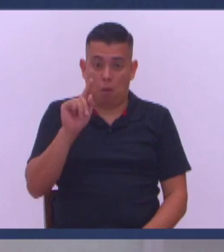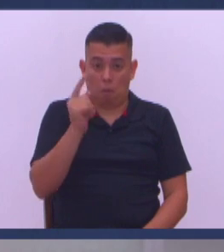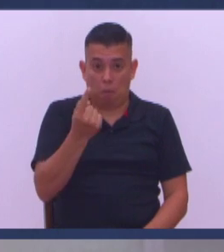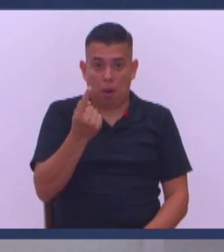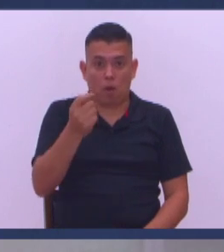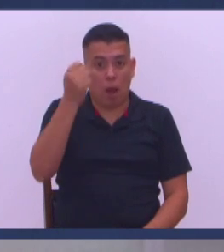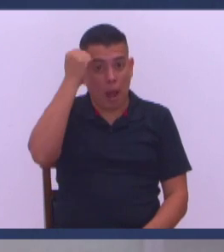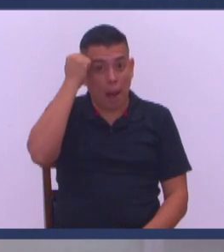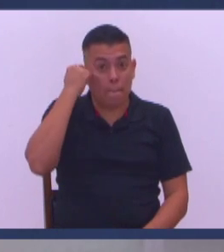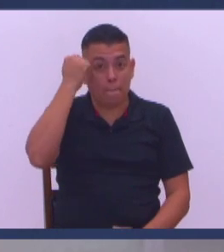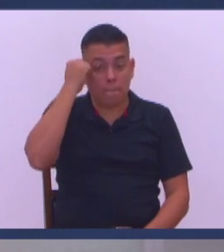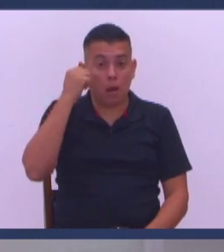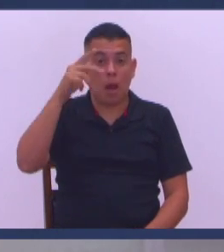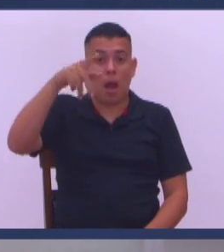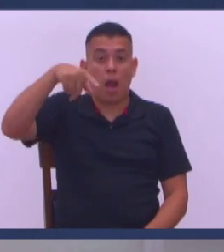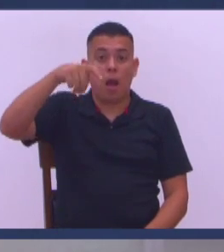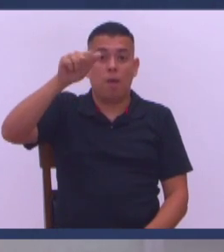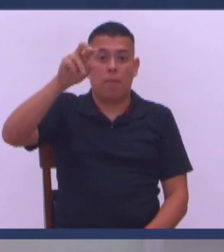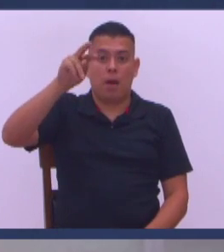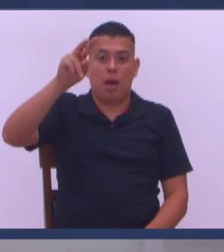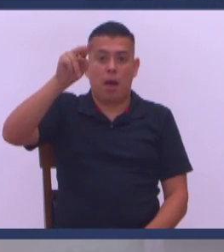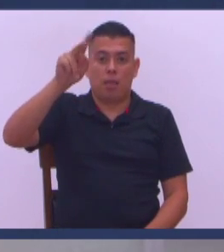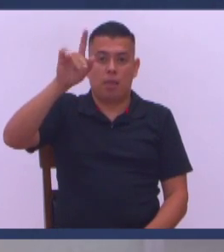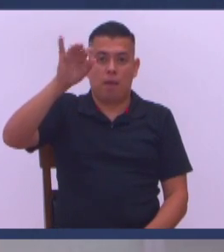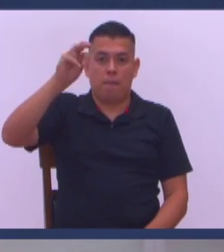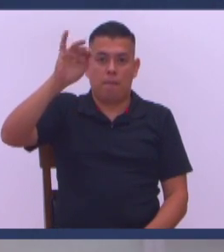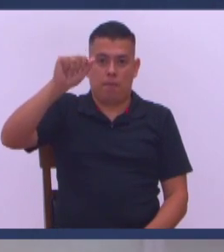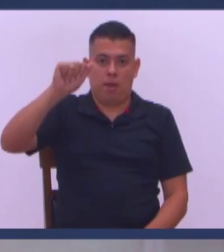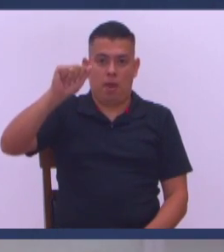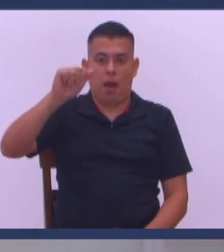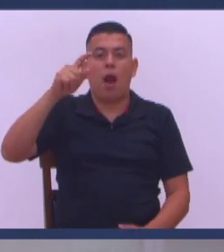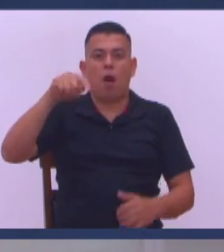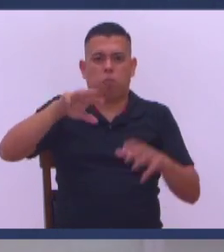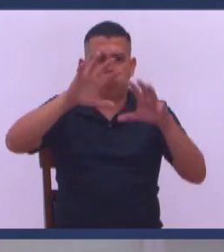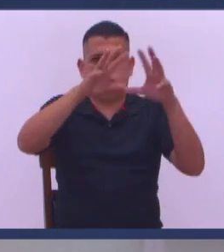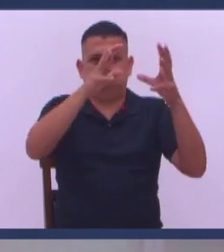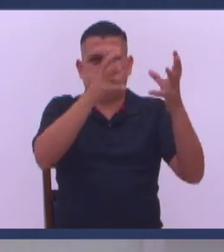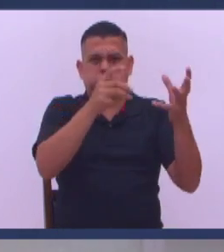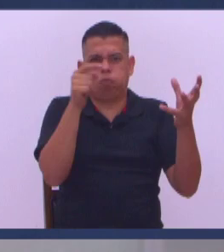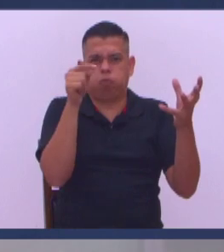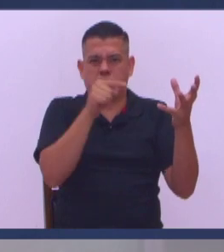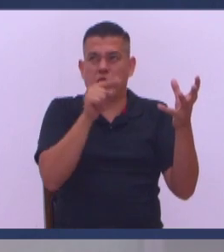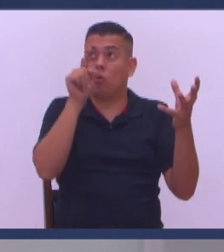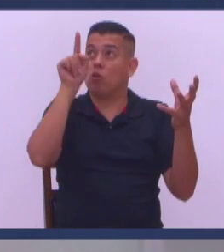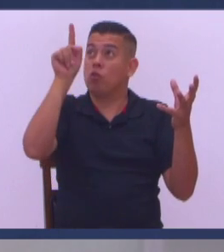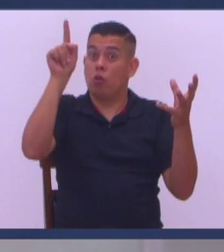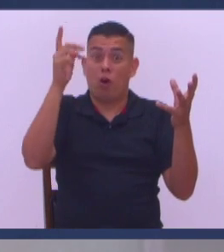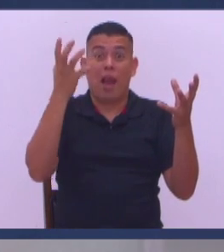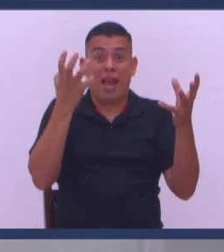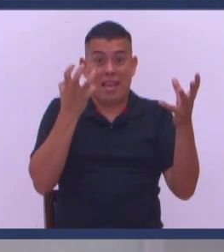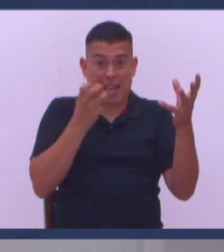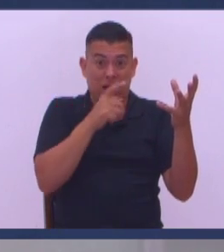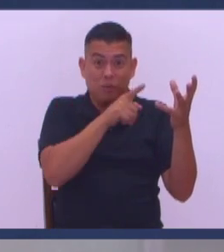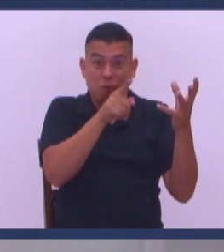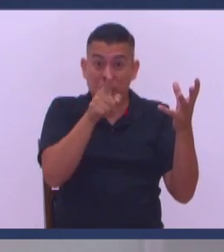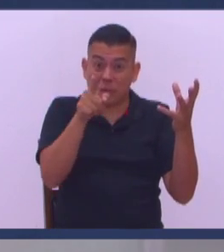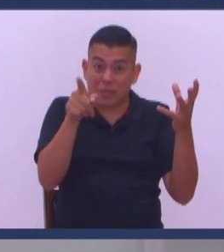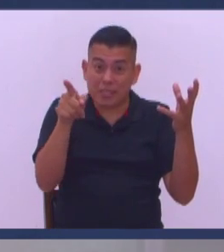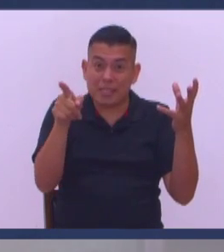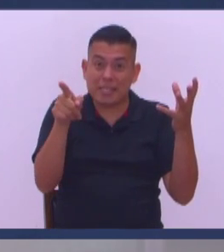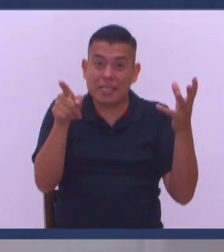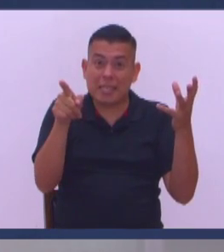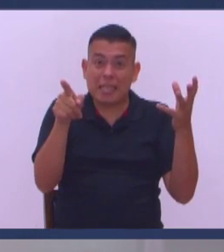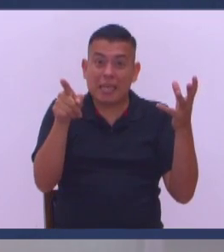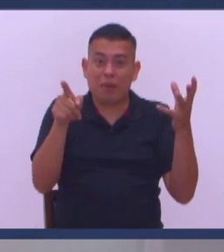lo primero Que puedo aprender Cuando una pandemia De este calibre Pega en mi país O llega a nivel mundial Es que Dios quiere Que purifiquemos